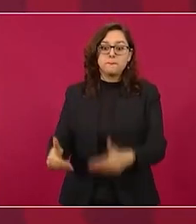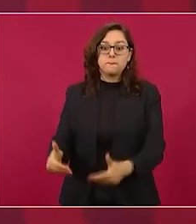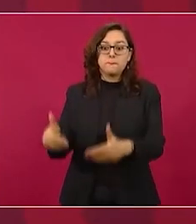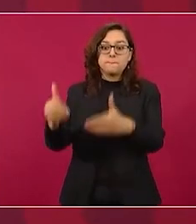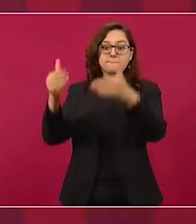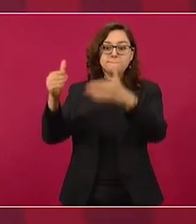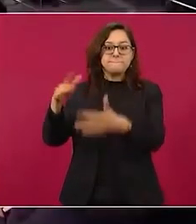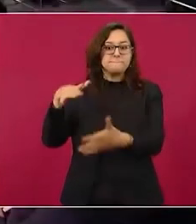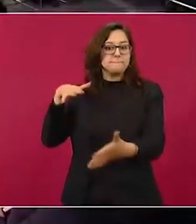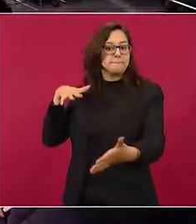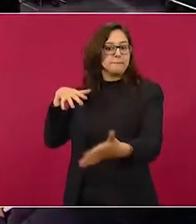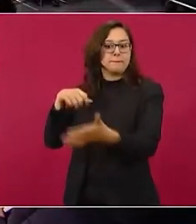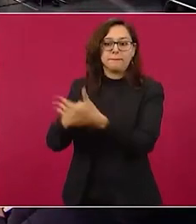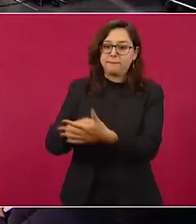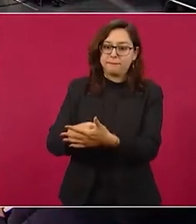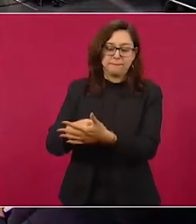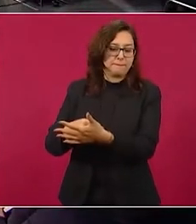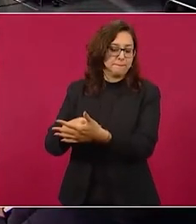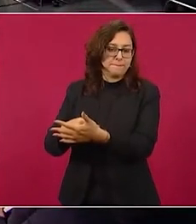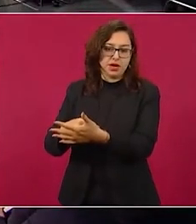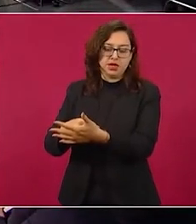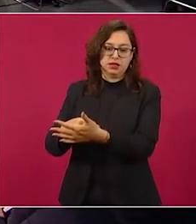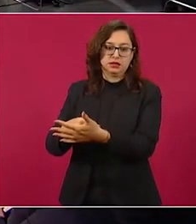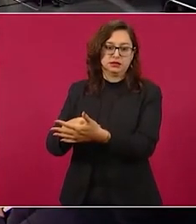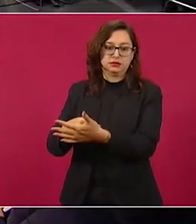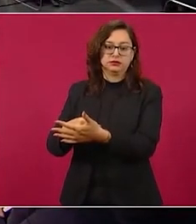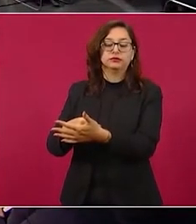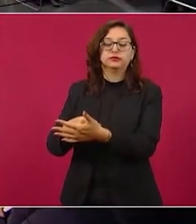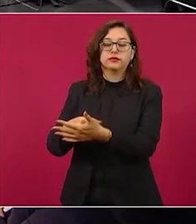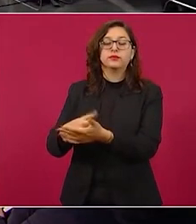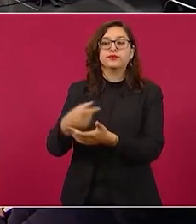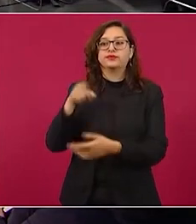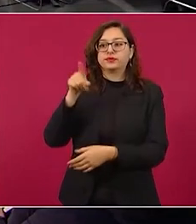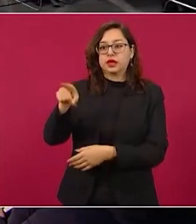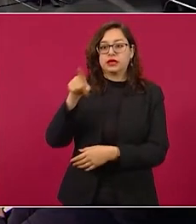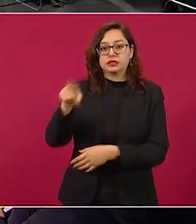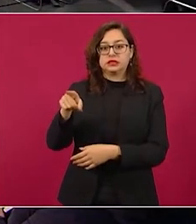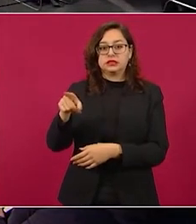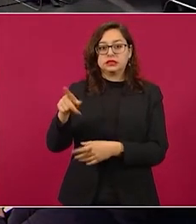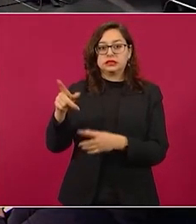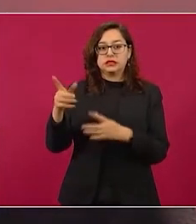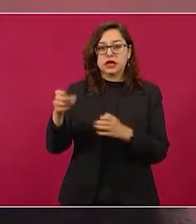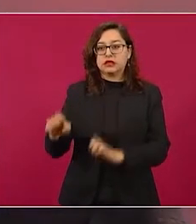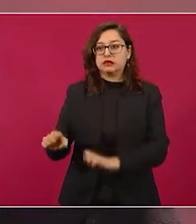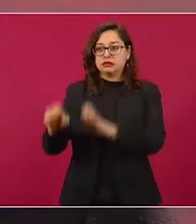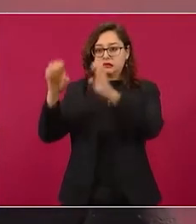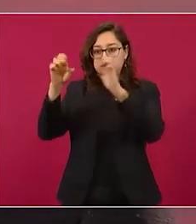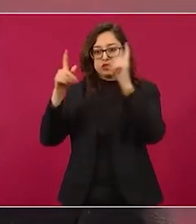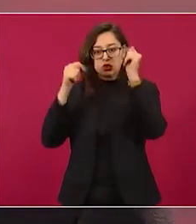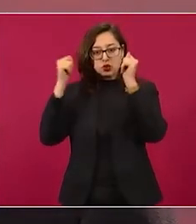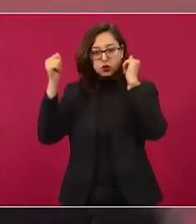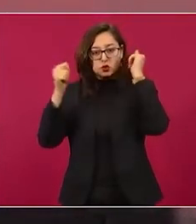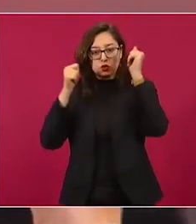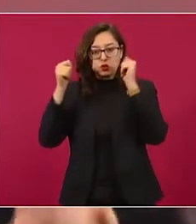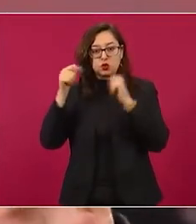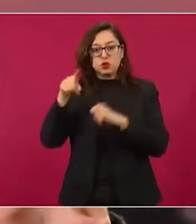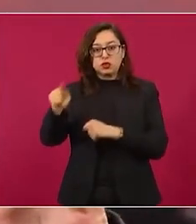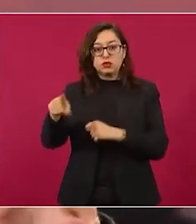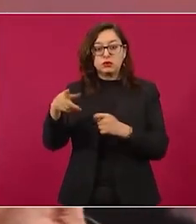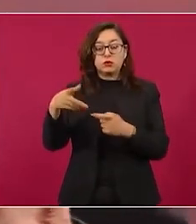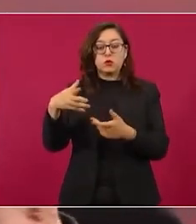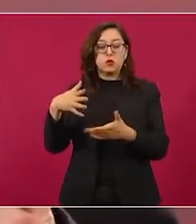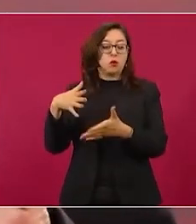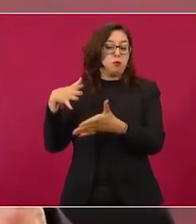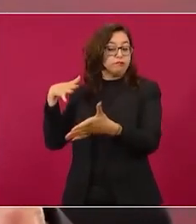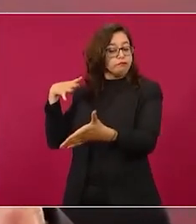un edificio de turismo. Y eso lo